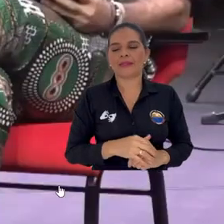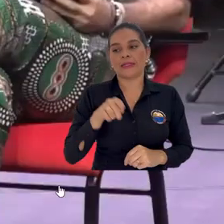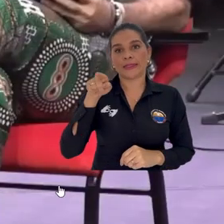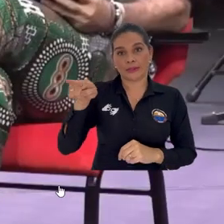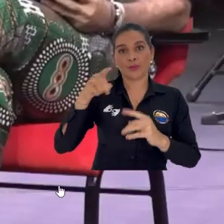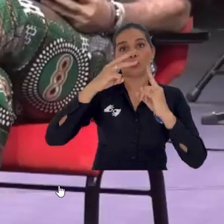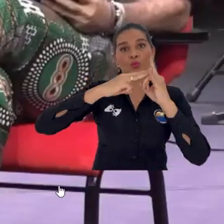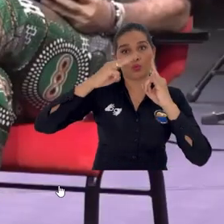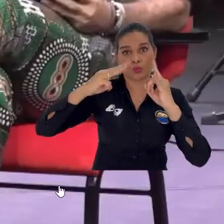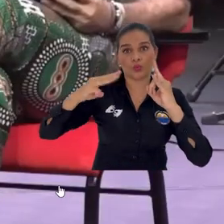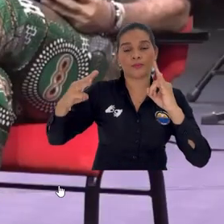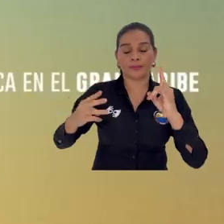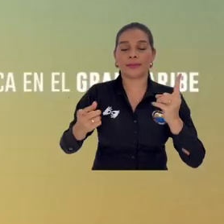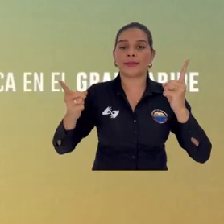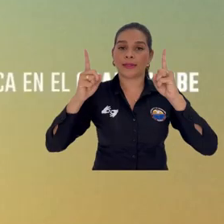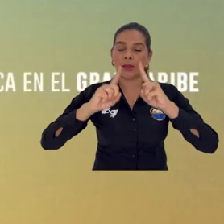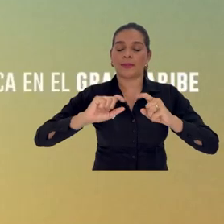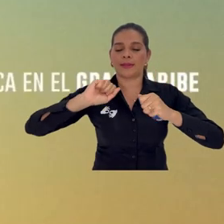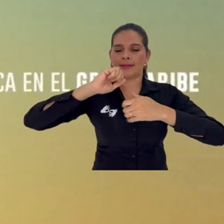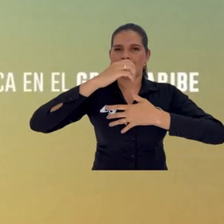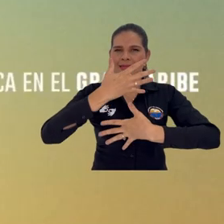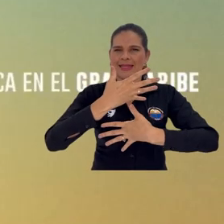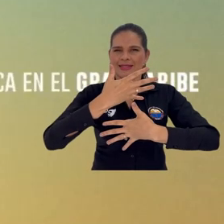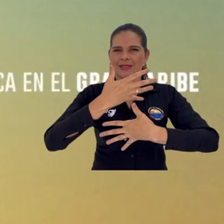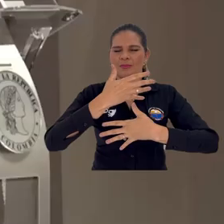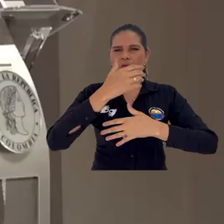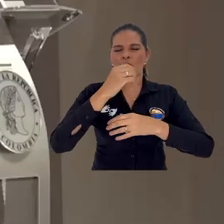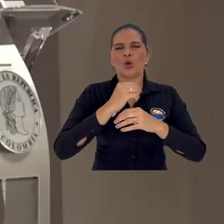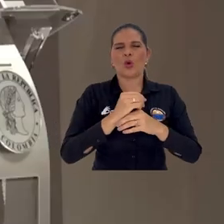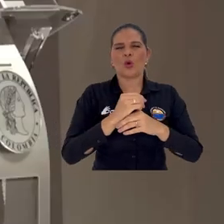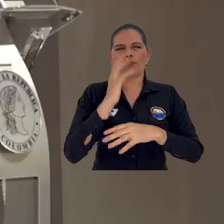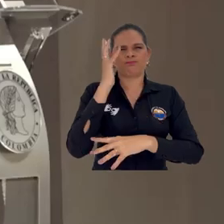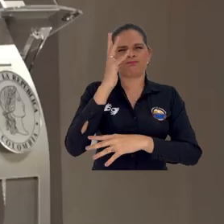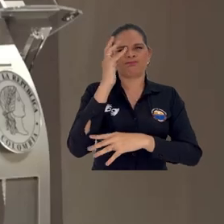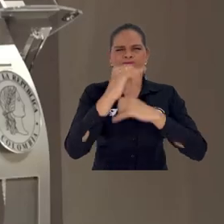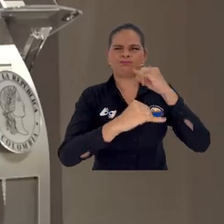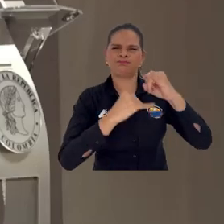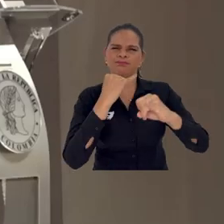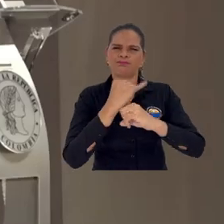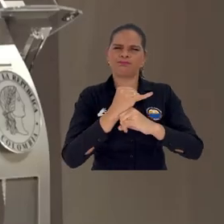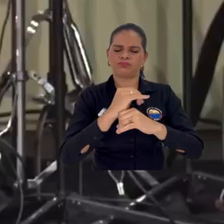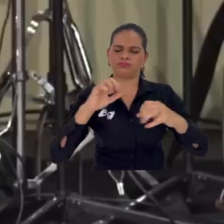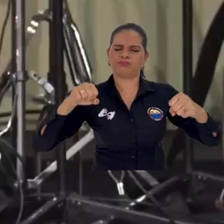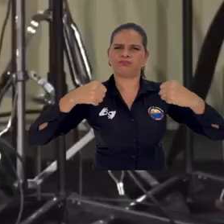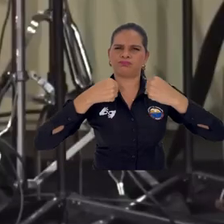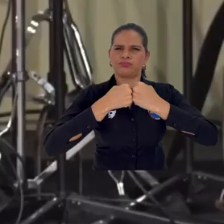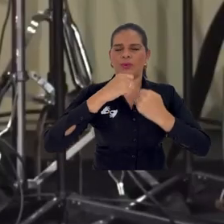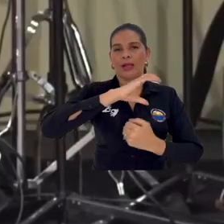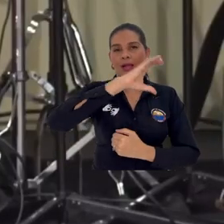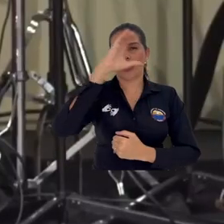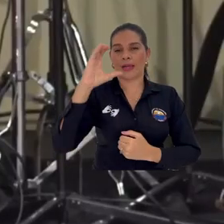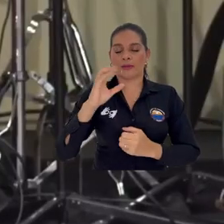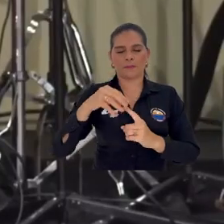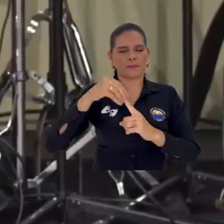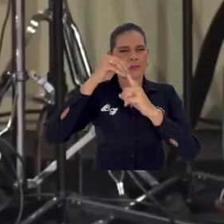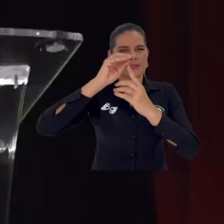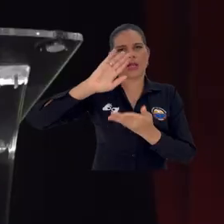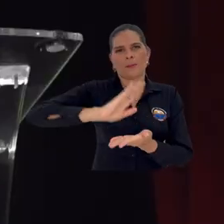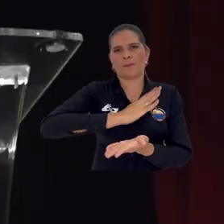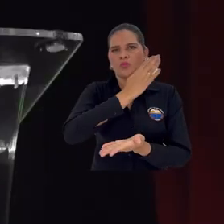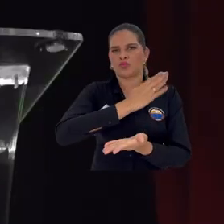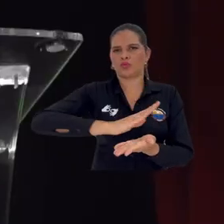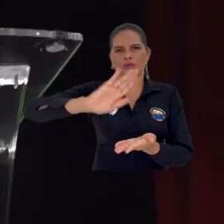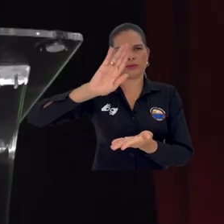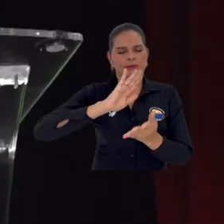coorganizadora del undécimo Seminario Internacional Conexiones Caribe Explora la Música como Motor de Transformación. Un